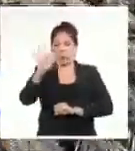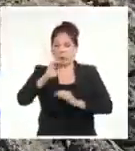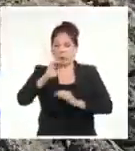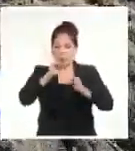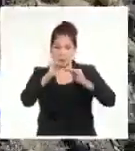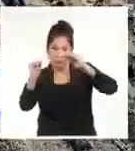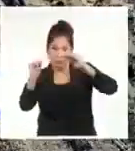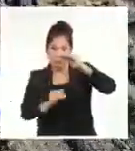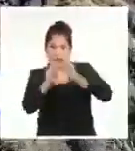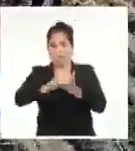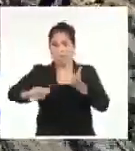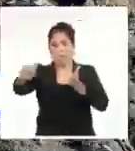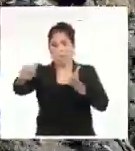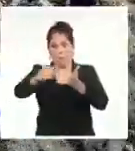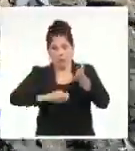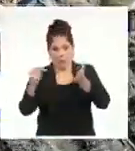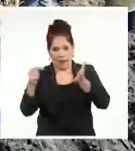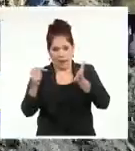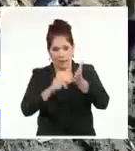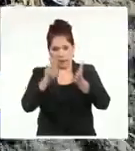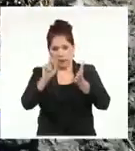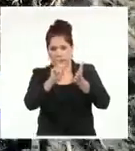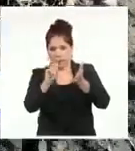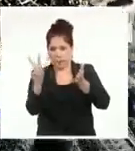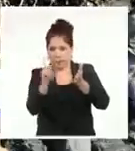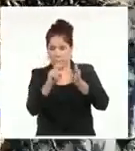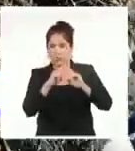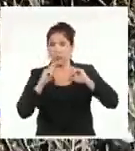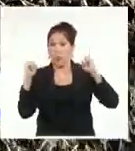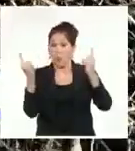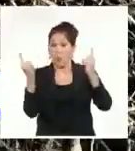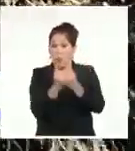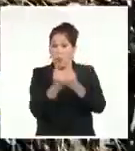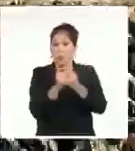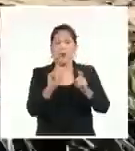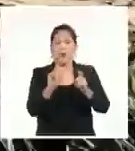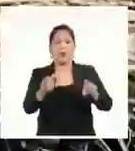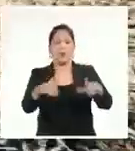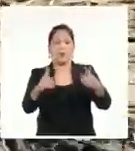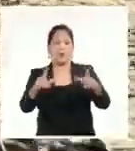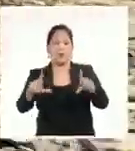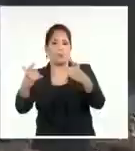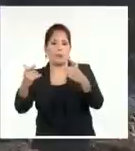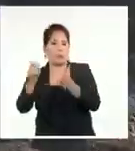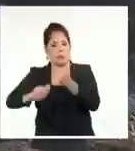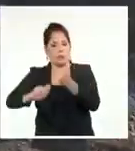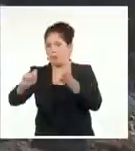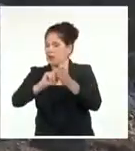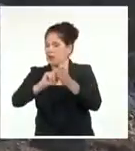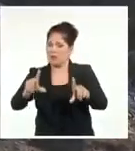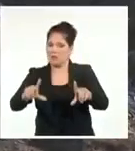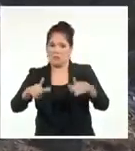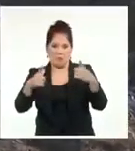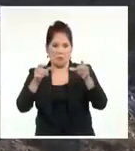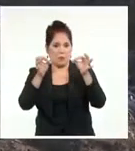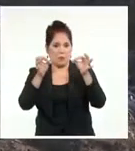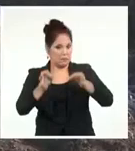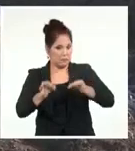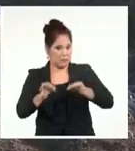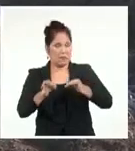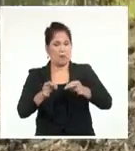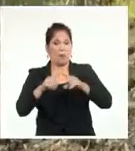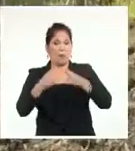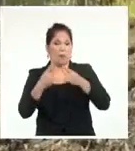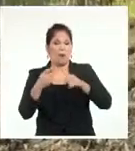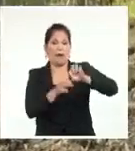debajo de lo planeado. Todos los territorios incumplieron con los pronósticos para el crecimiento de la materia